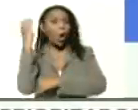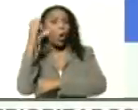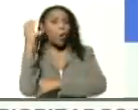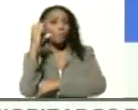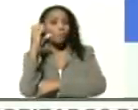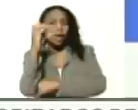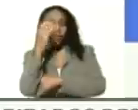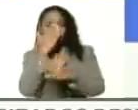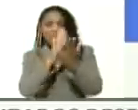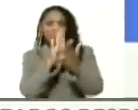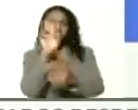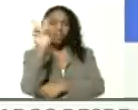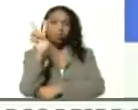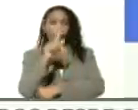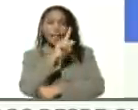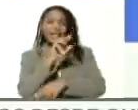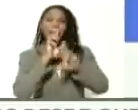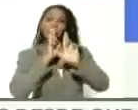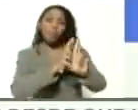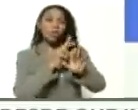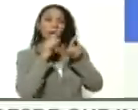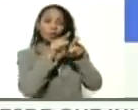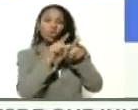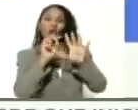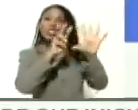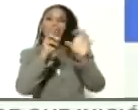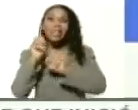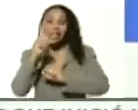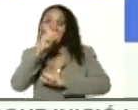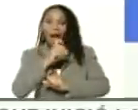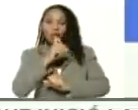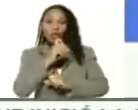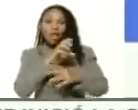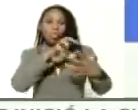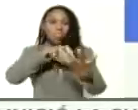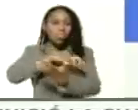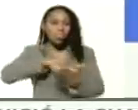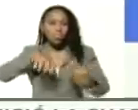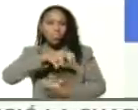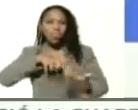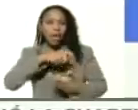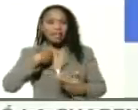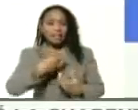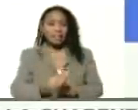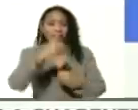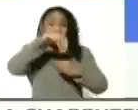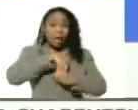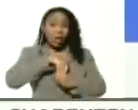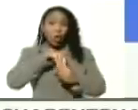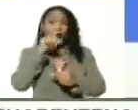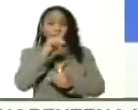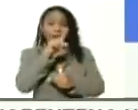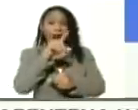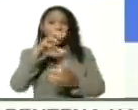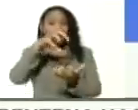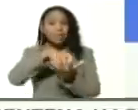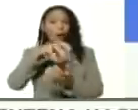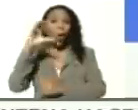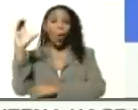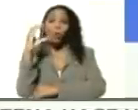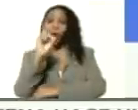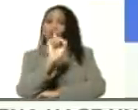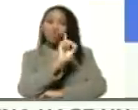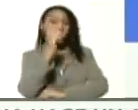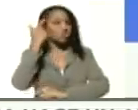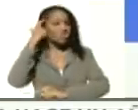es resultado de los 70 años de conflicto armado interno que el Estado colombiano no ha